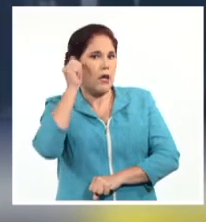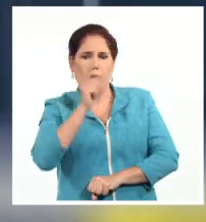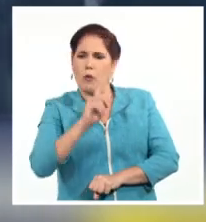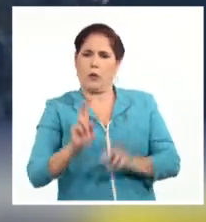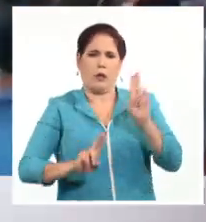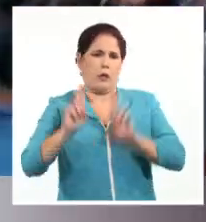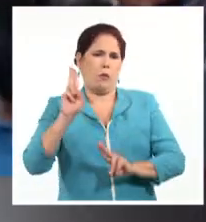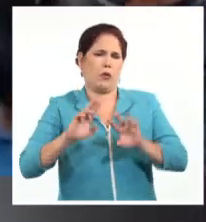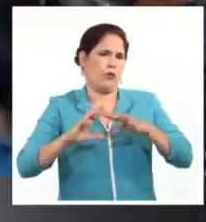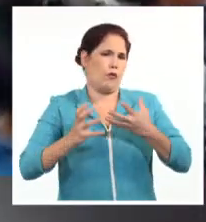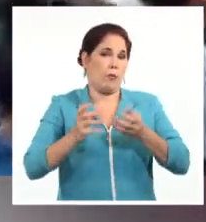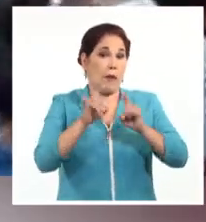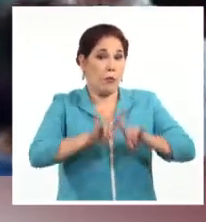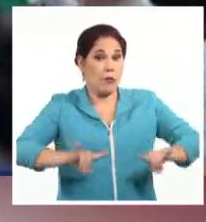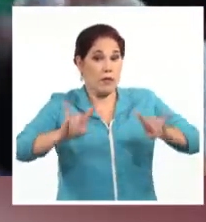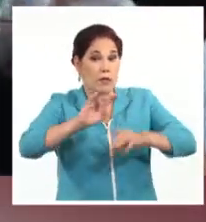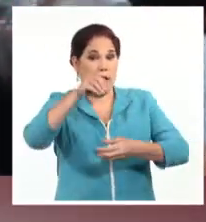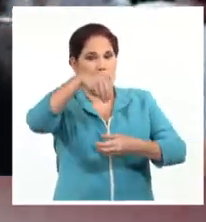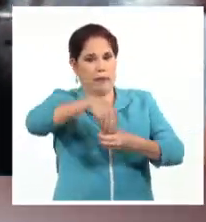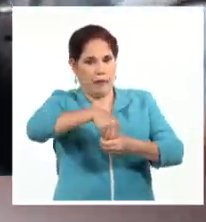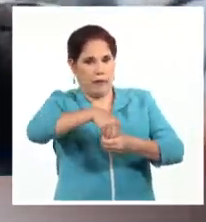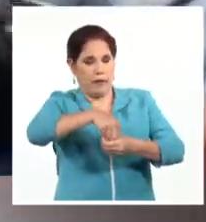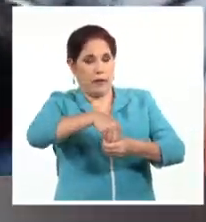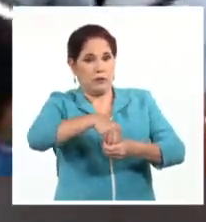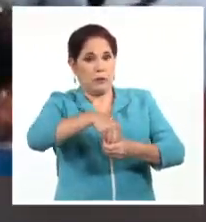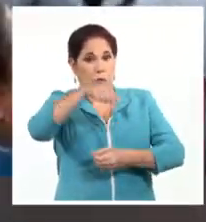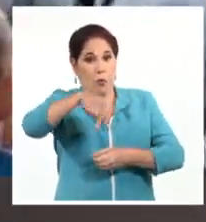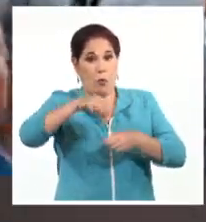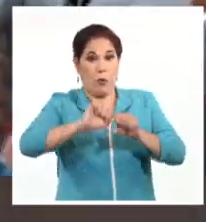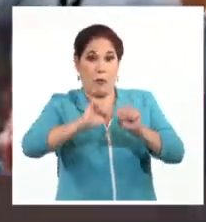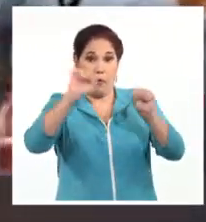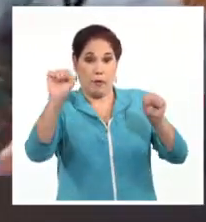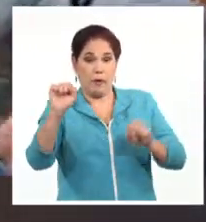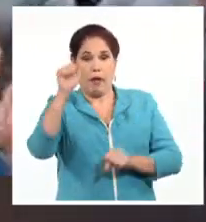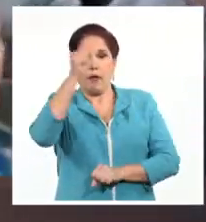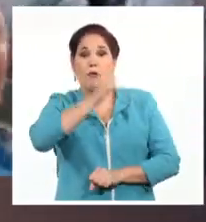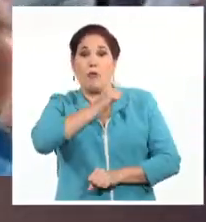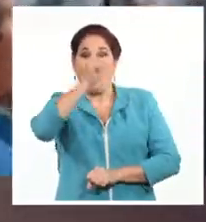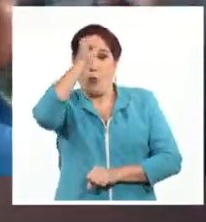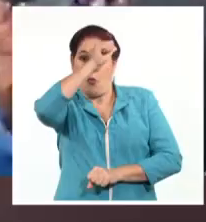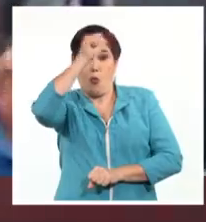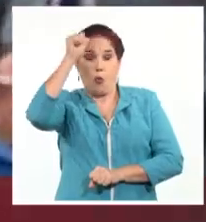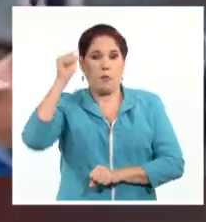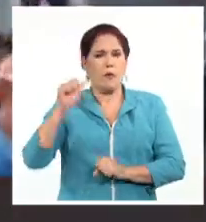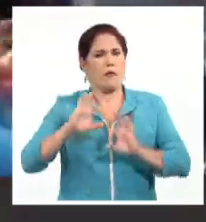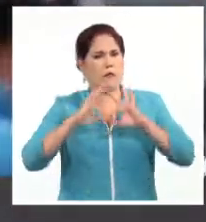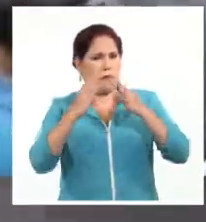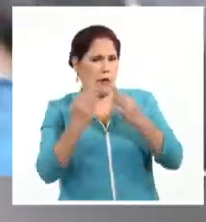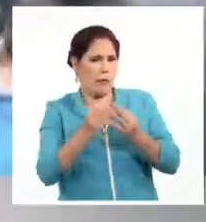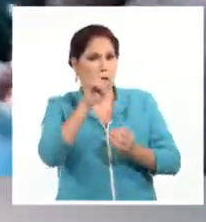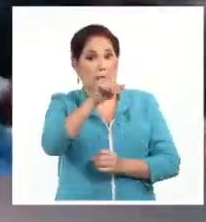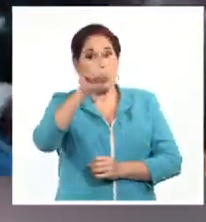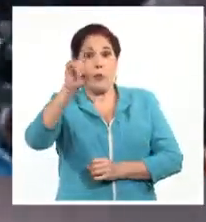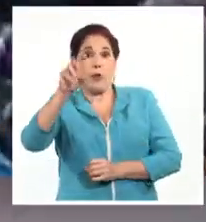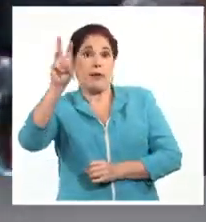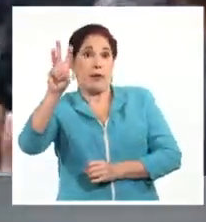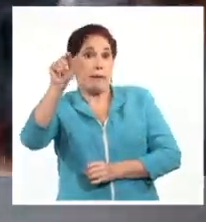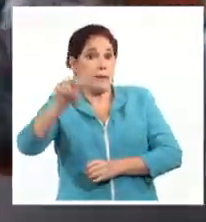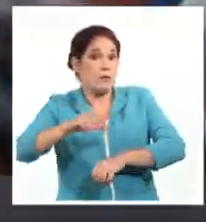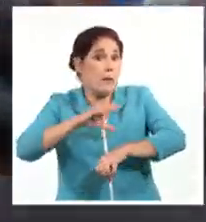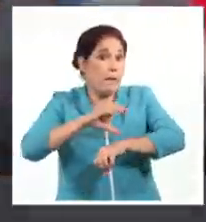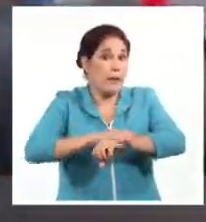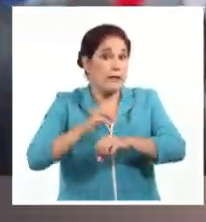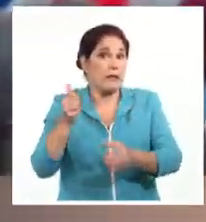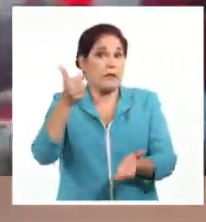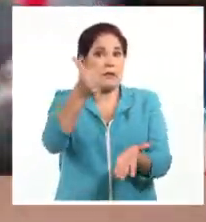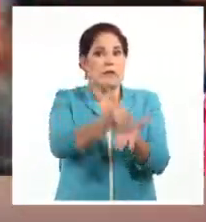de la principal universidad de la capital. La mañana de este domingo, familiares y abogados de los 193 detenidos llegaron hasta la sede